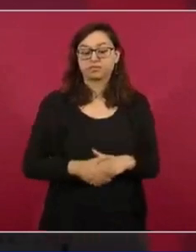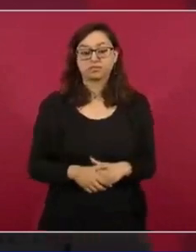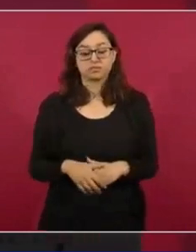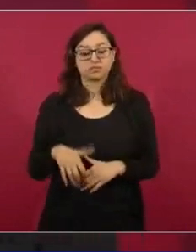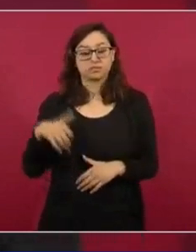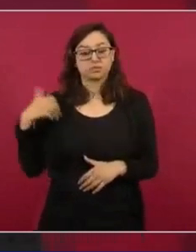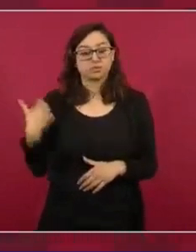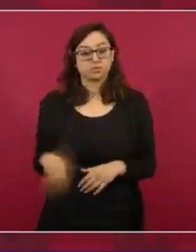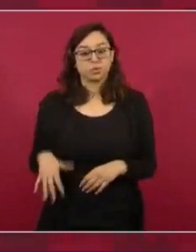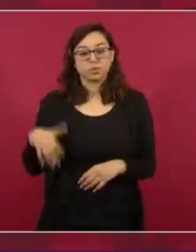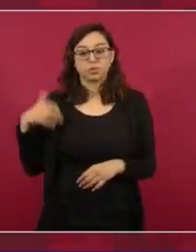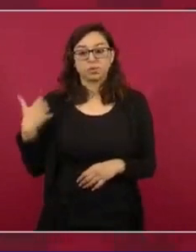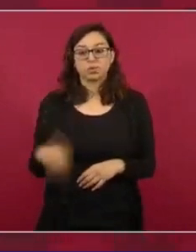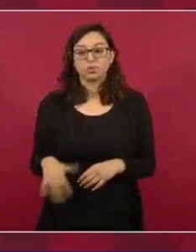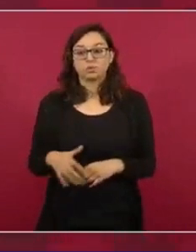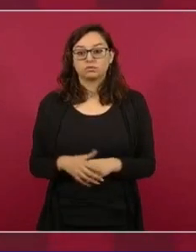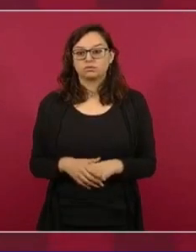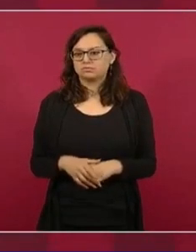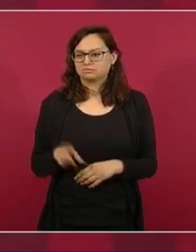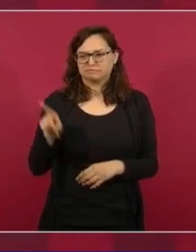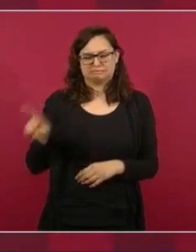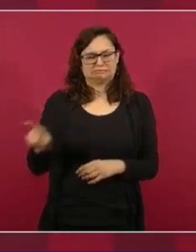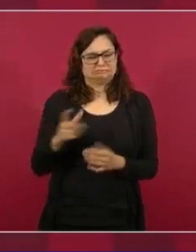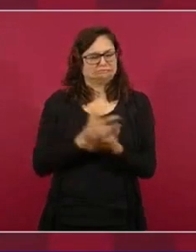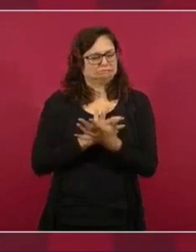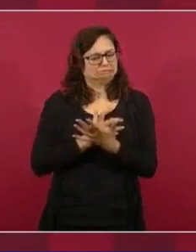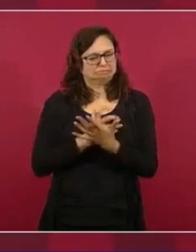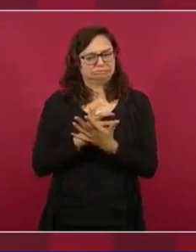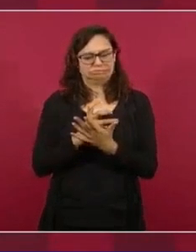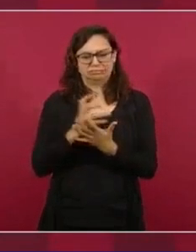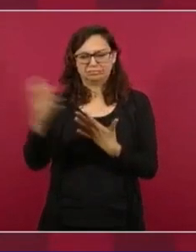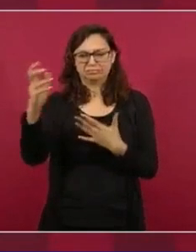ultraconservadores.